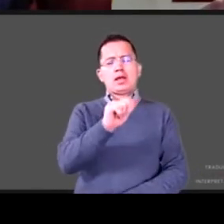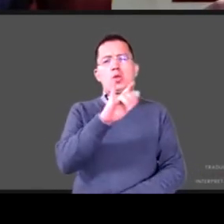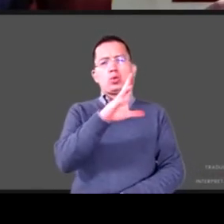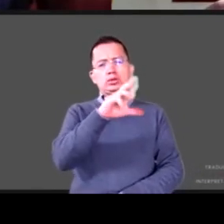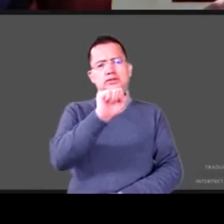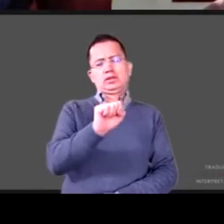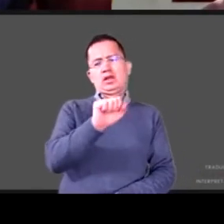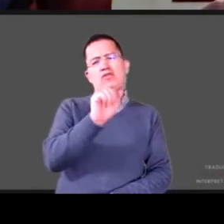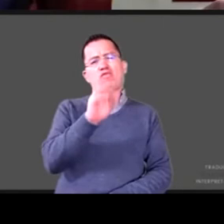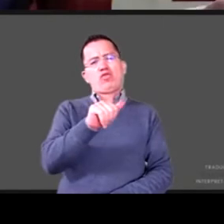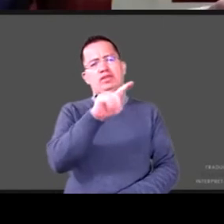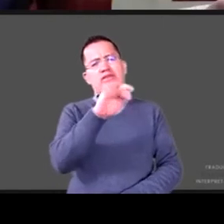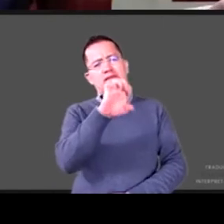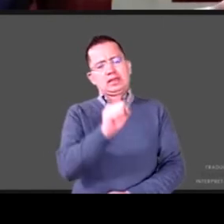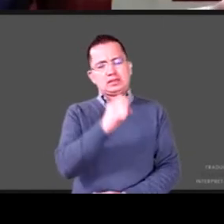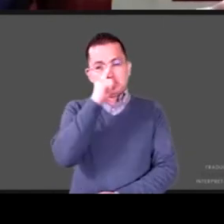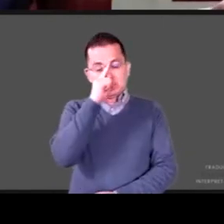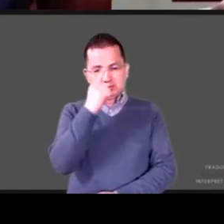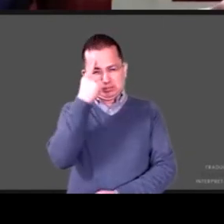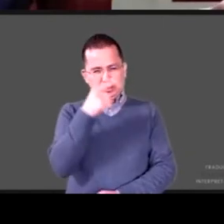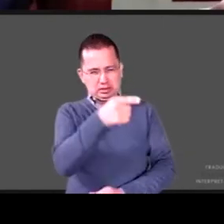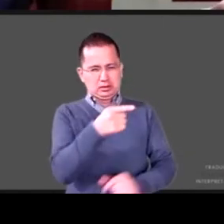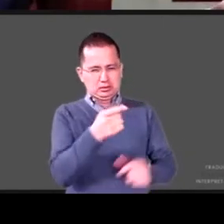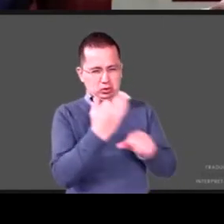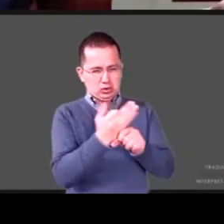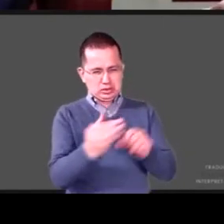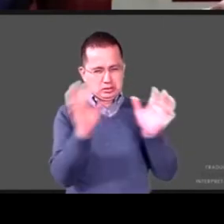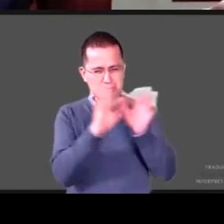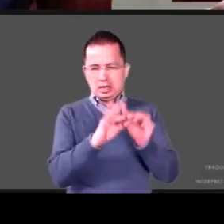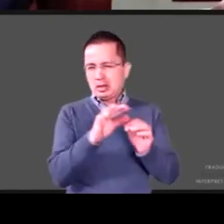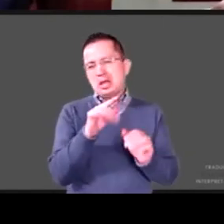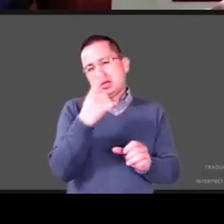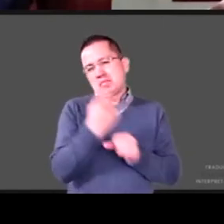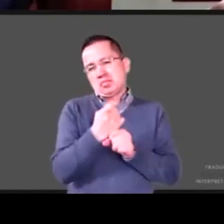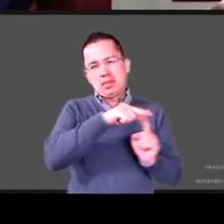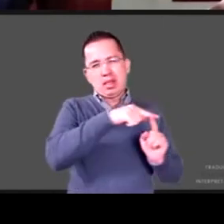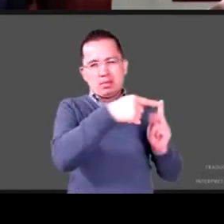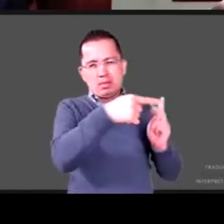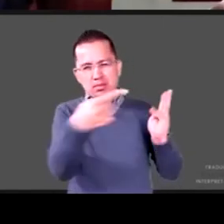para participar en esta primera ronda adelante Mario Luis